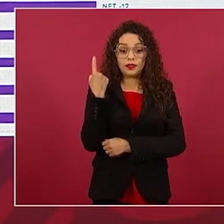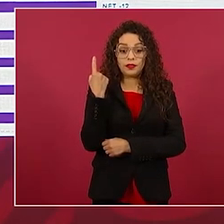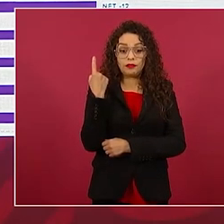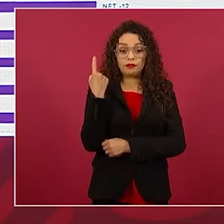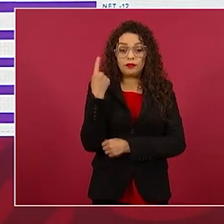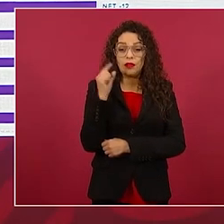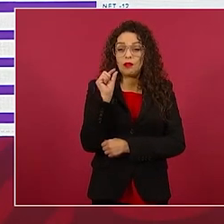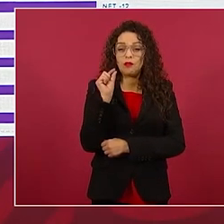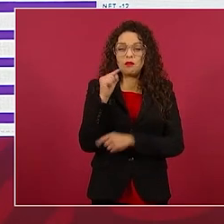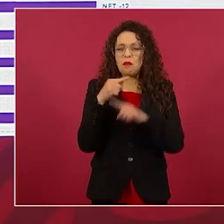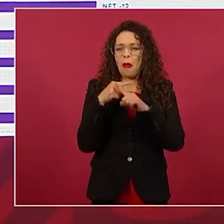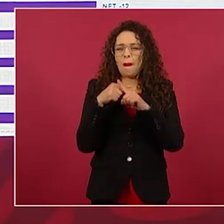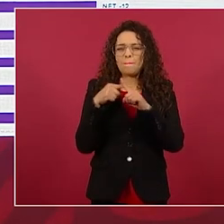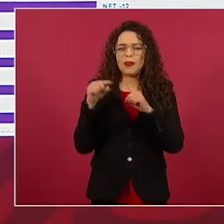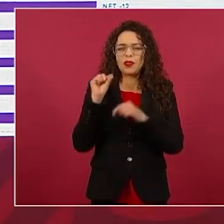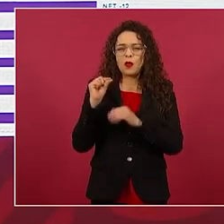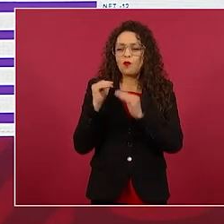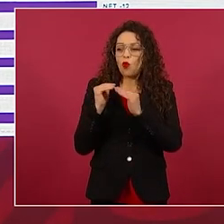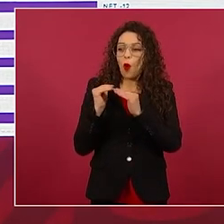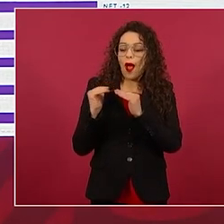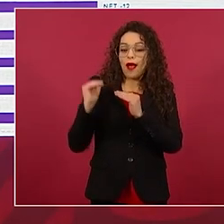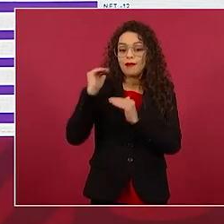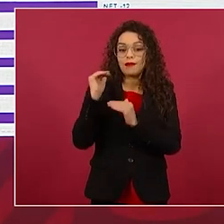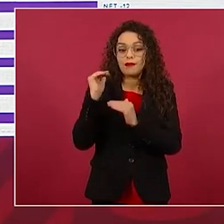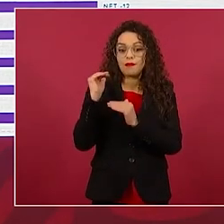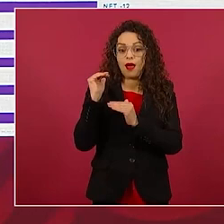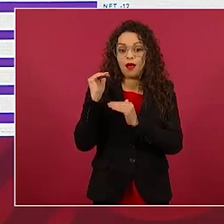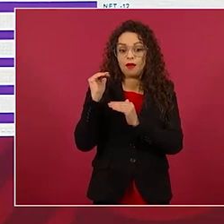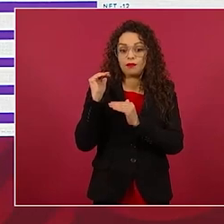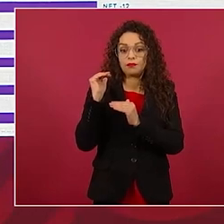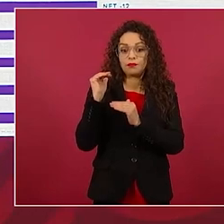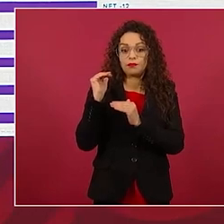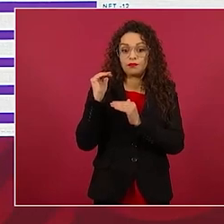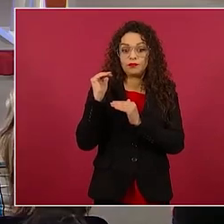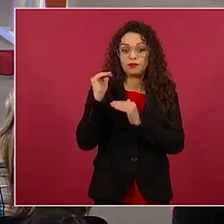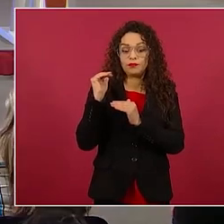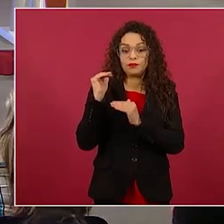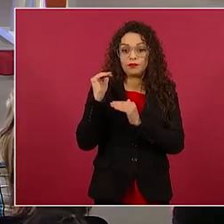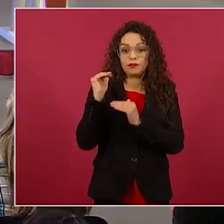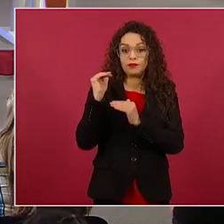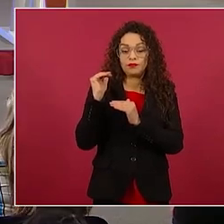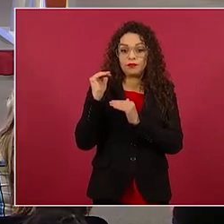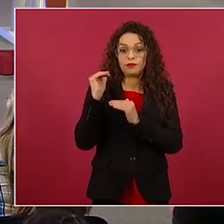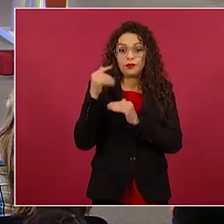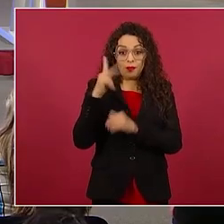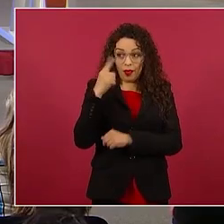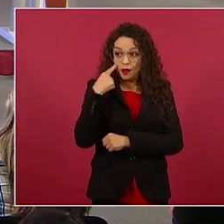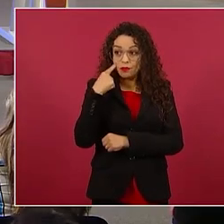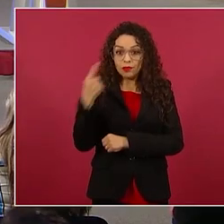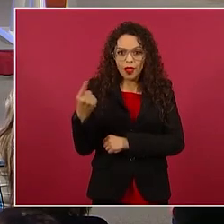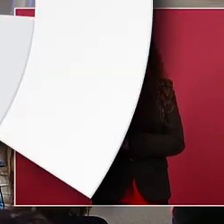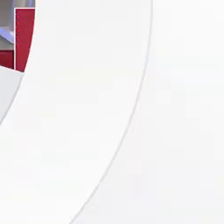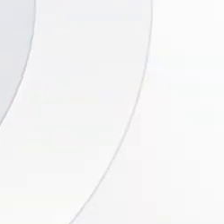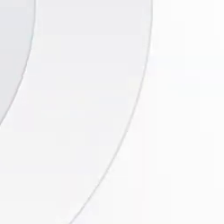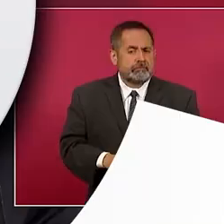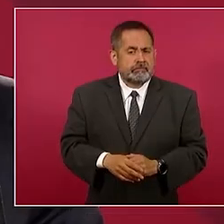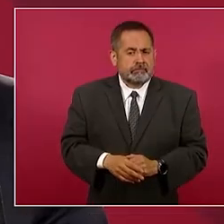medio punto. Arriba de él. Pero vamos bien. Vamos bien.